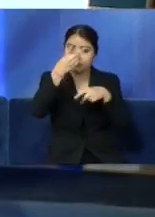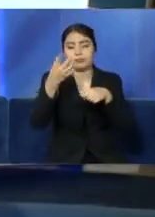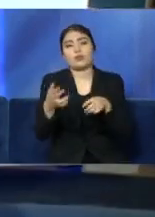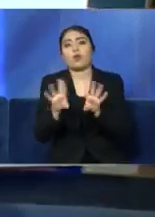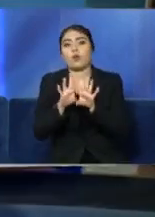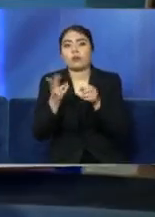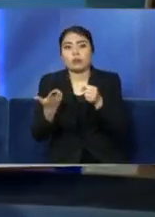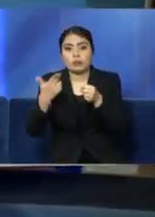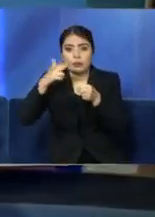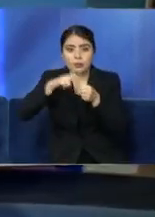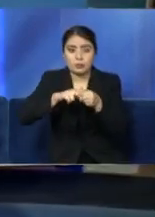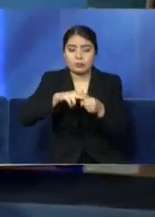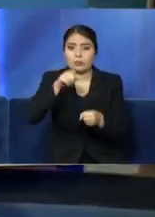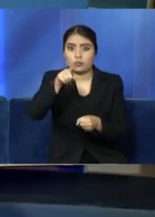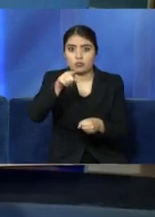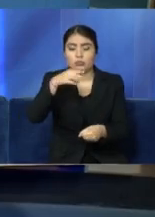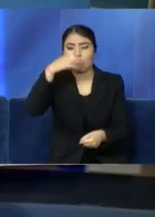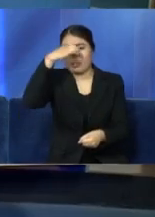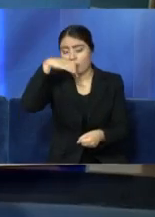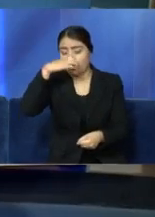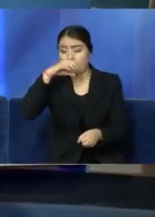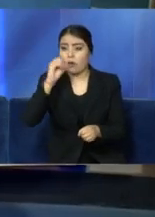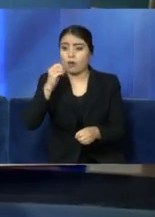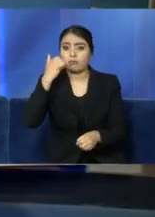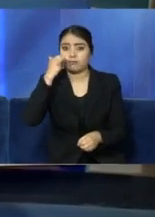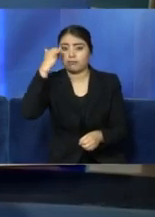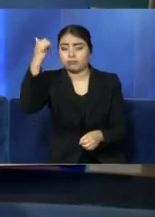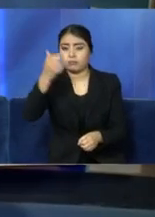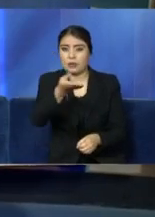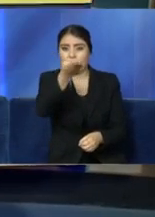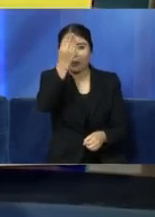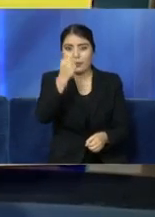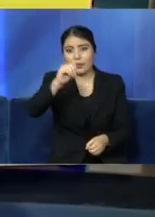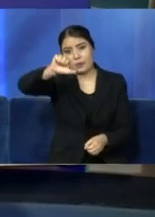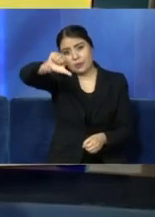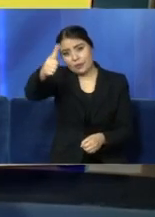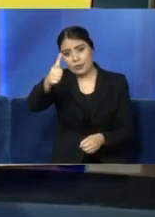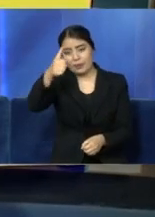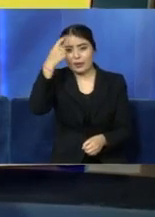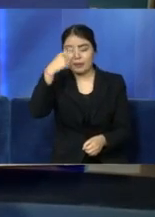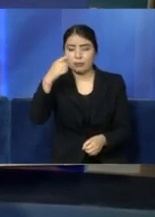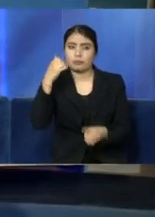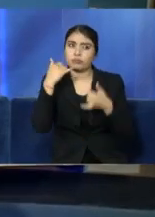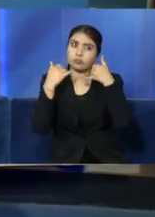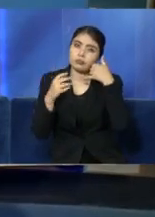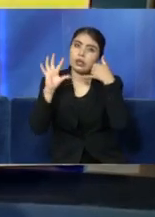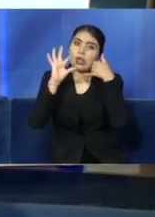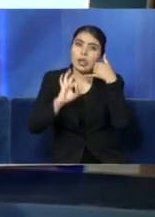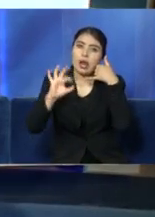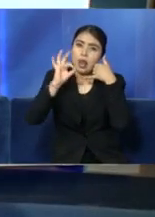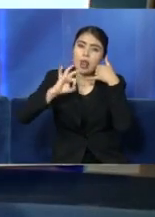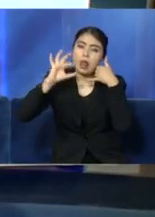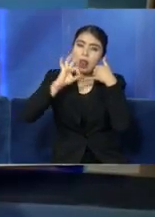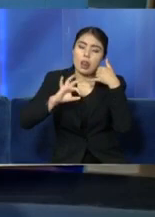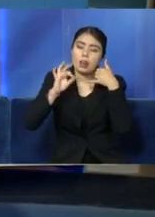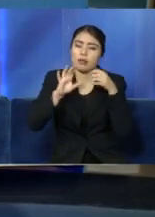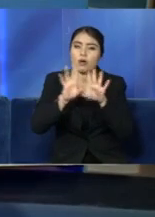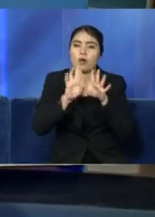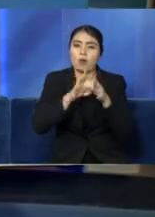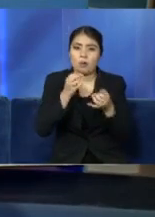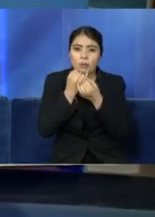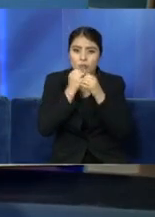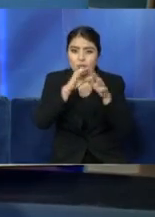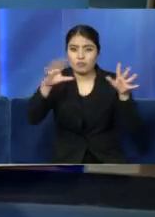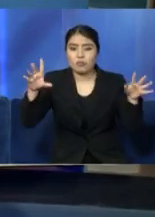cuando tenga problemas respiratorios o que marque al 911 antes de acudir al hospital para que ahí les filtren la información